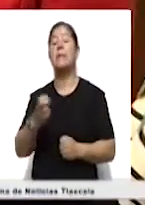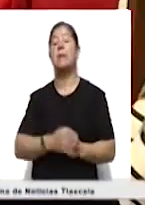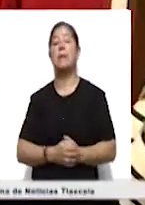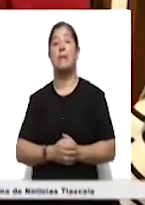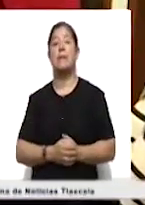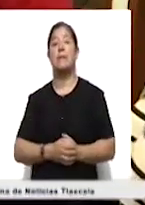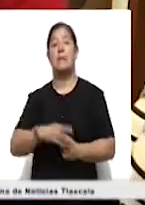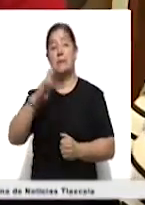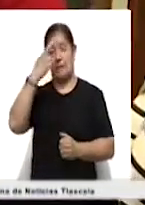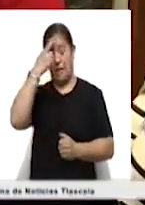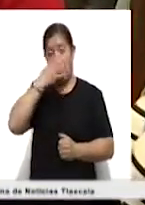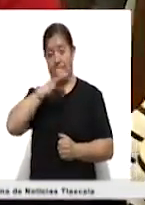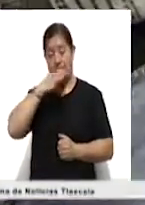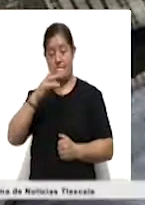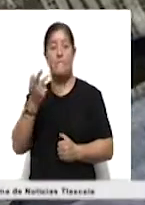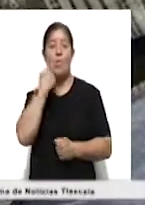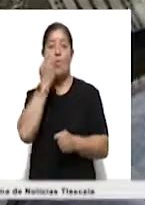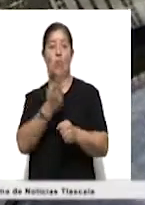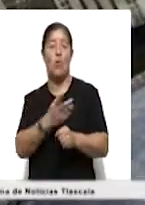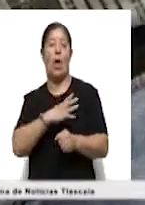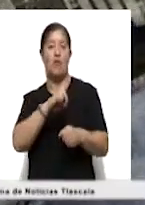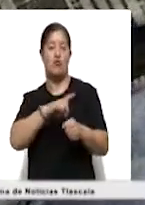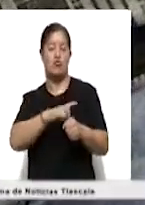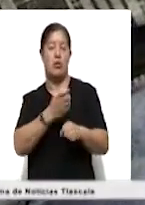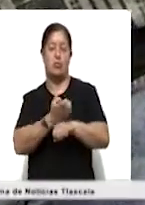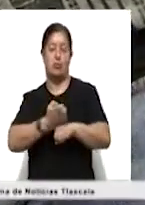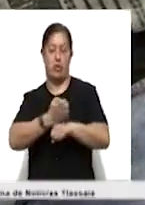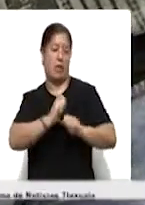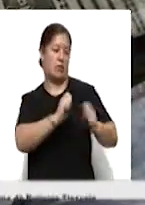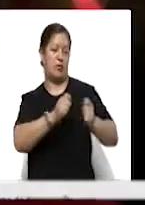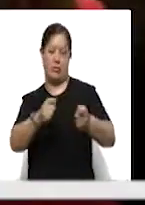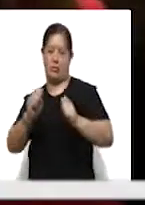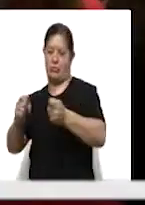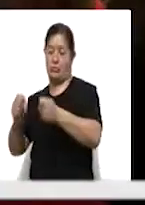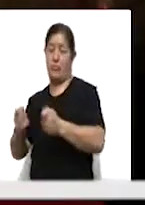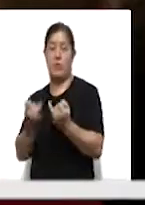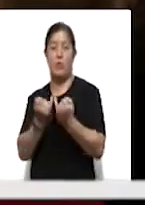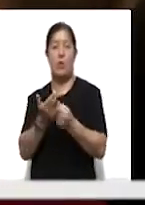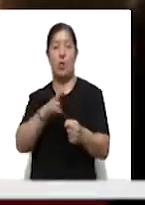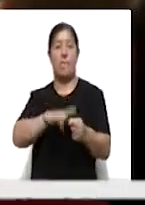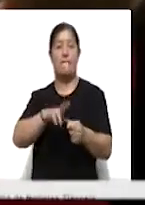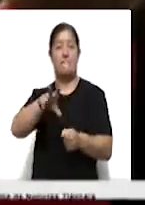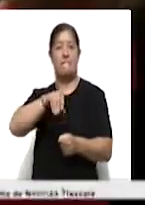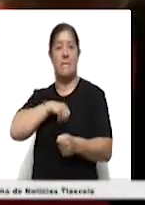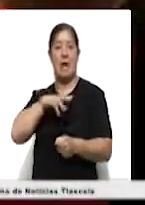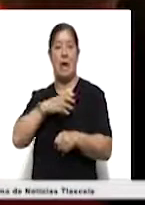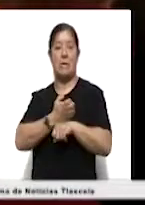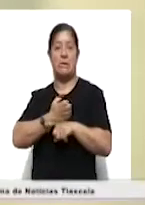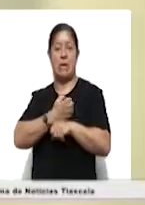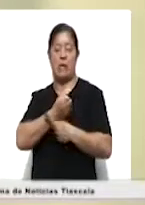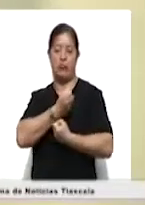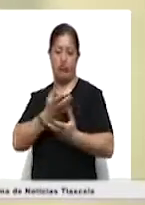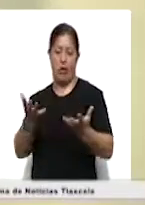reconocimientos a quienes de manera voluntaria han donado sangre para salvar vidas en Tlaxcala, así como a los hospitales para obtener el componente sanguíneo.